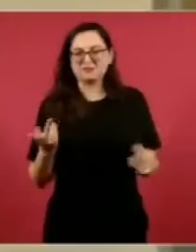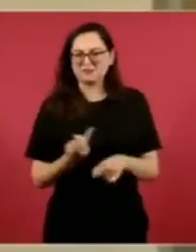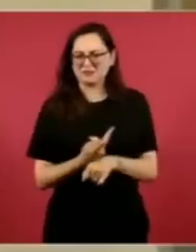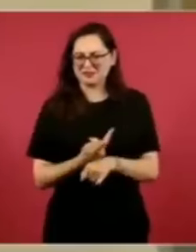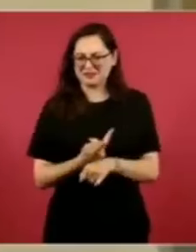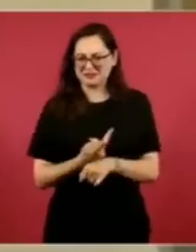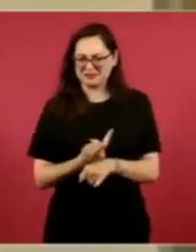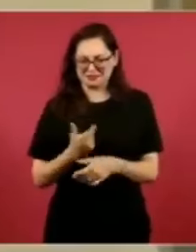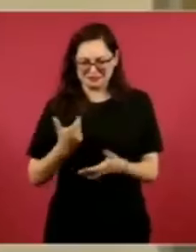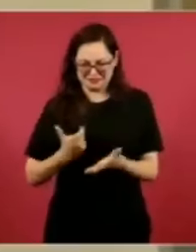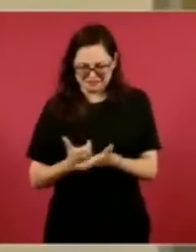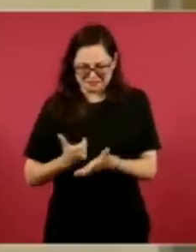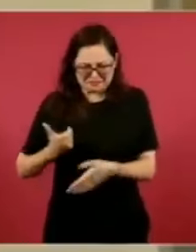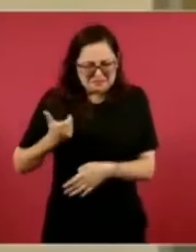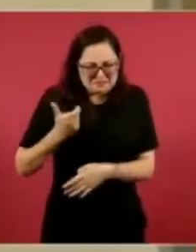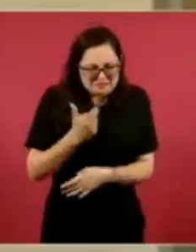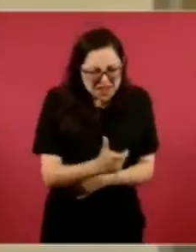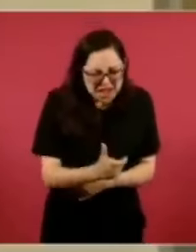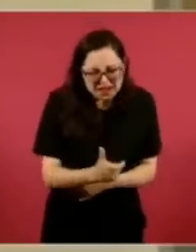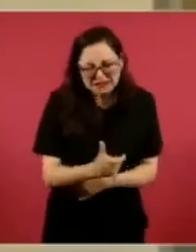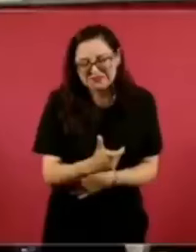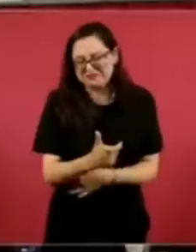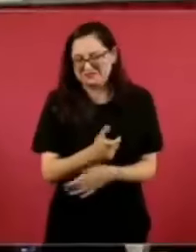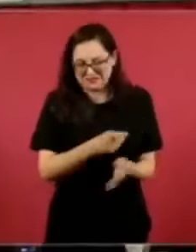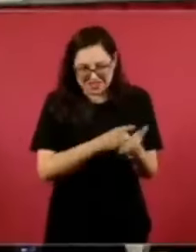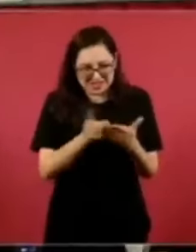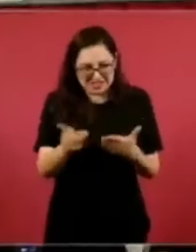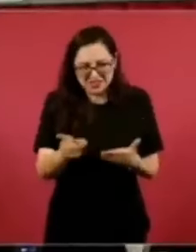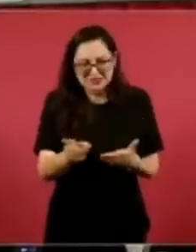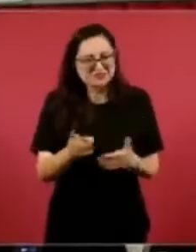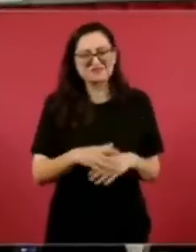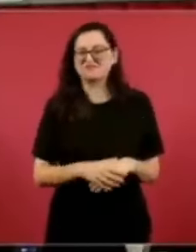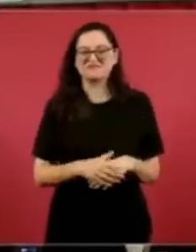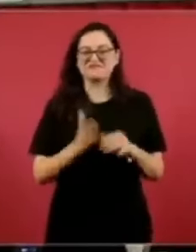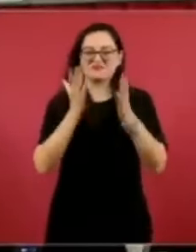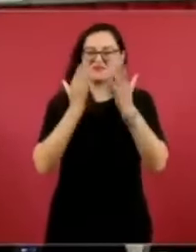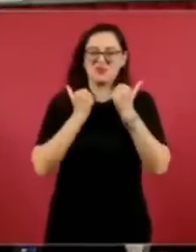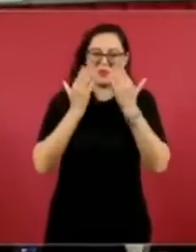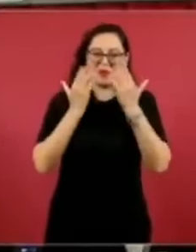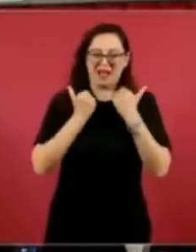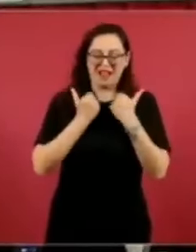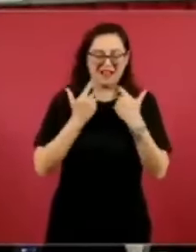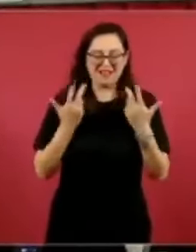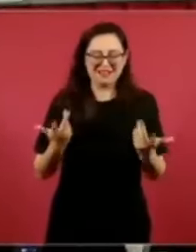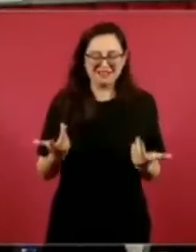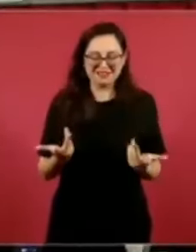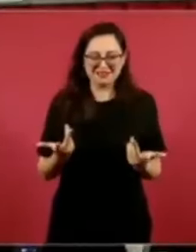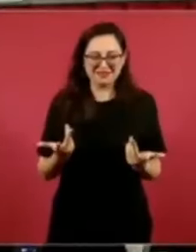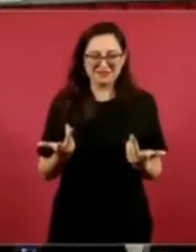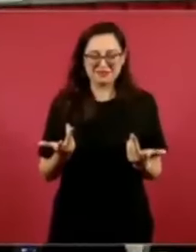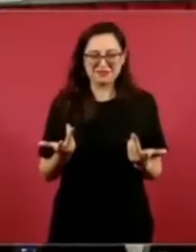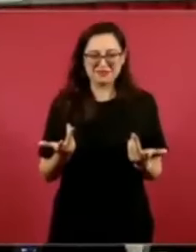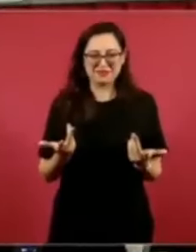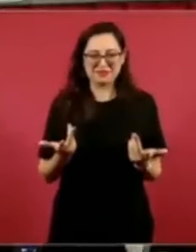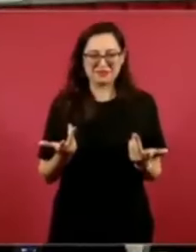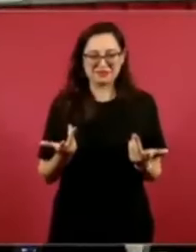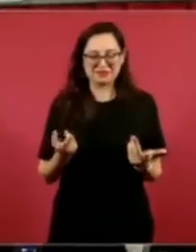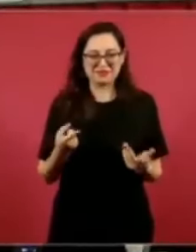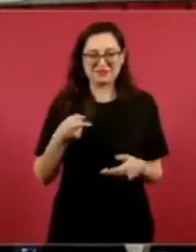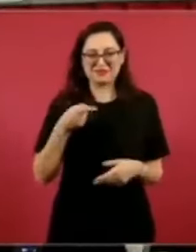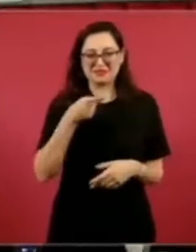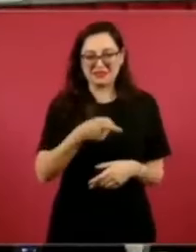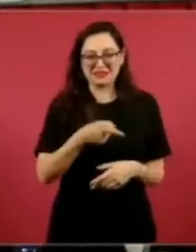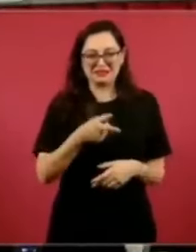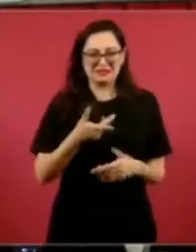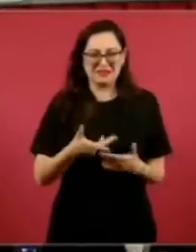prescrito por tratarse de un acto realizado